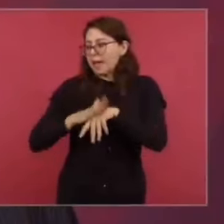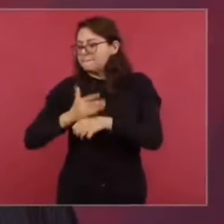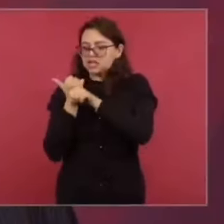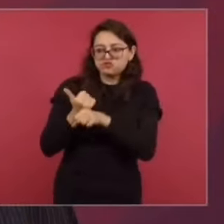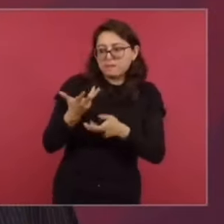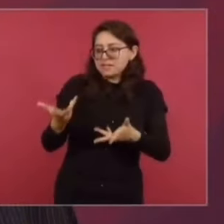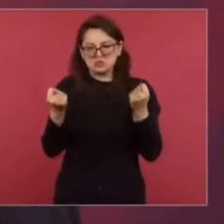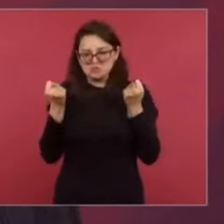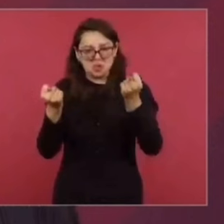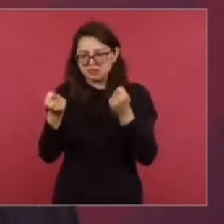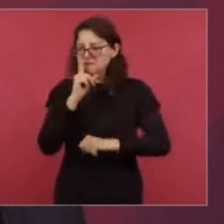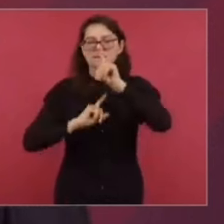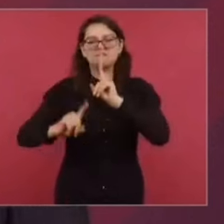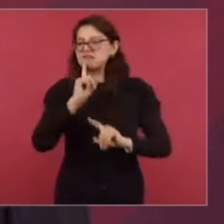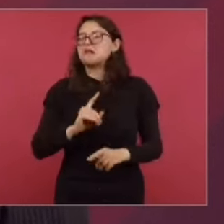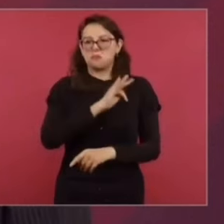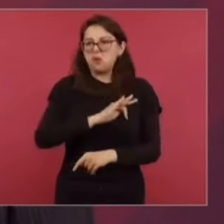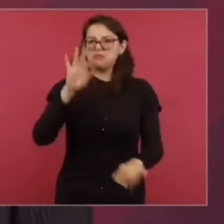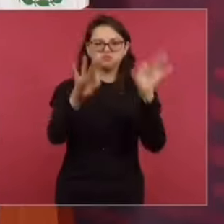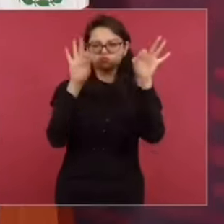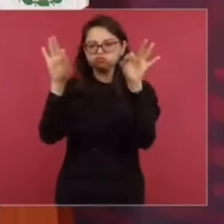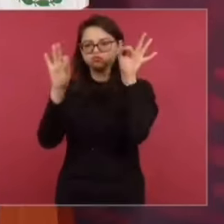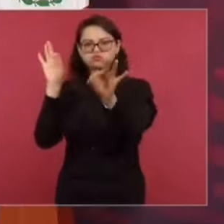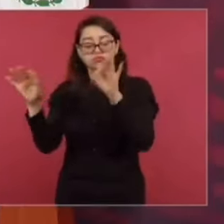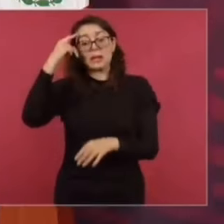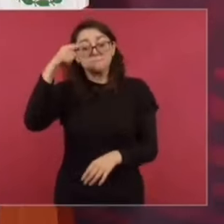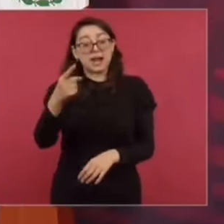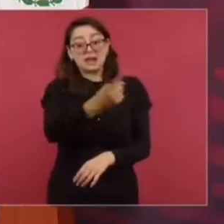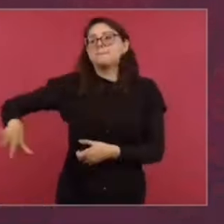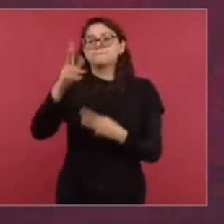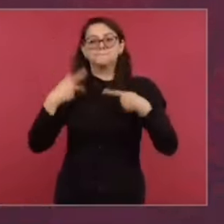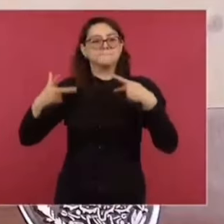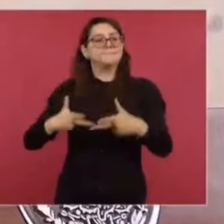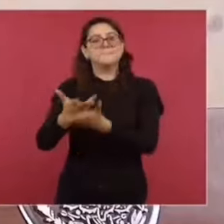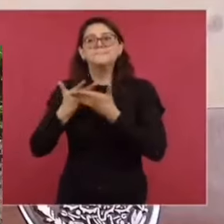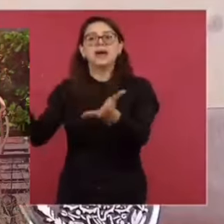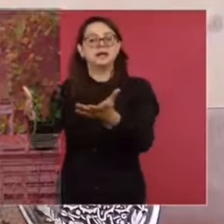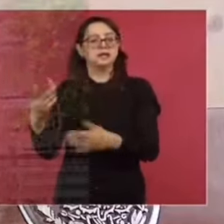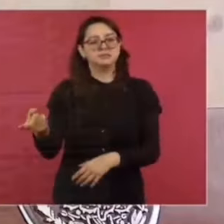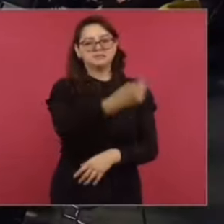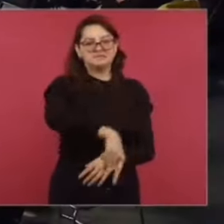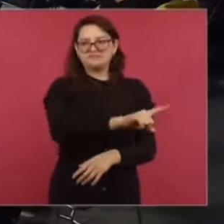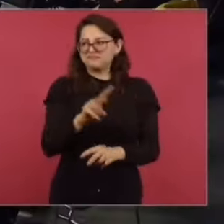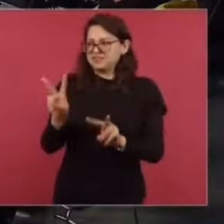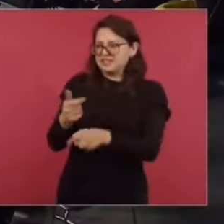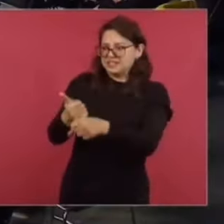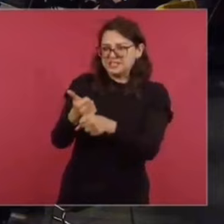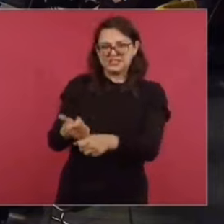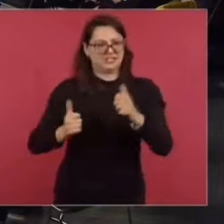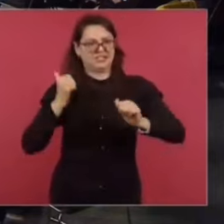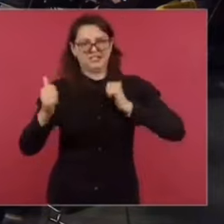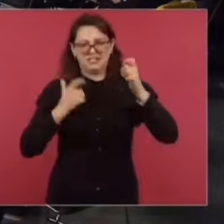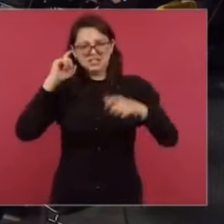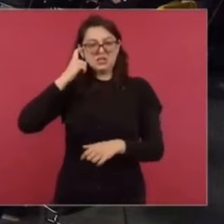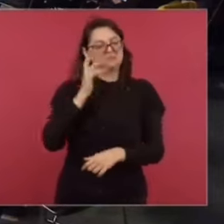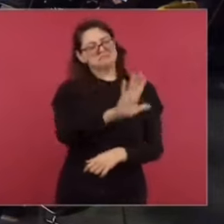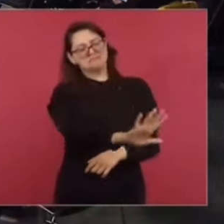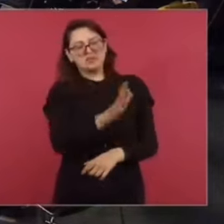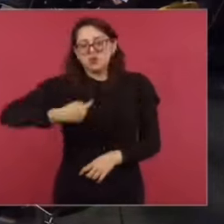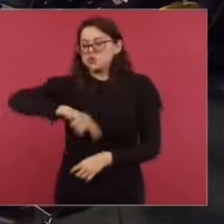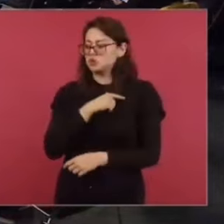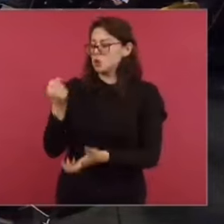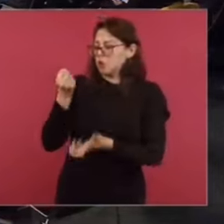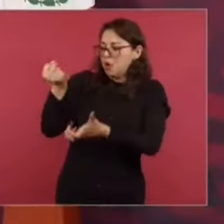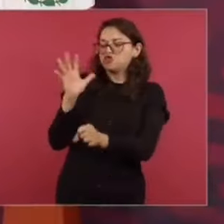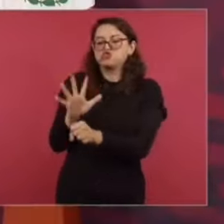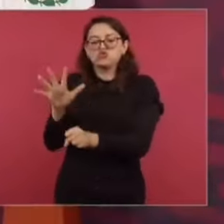provecho de la desgracia. Tal de, en el fondo, mantener sus privilegios. En una desgracia como esta, tenemos presupuesto suficiente,